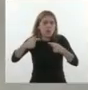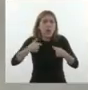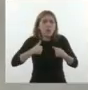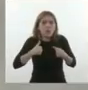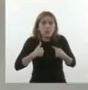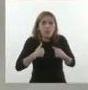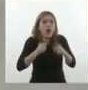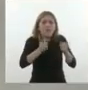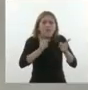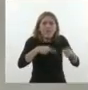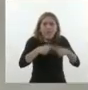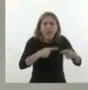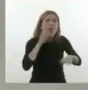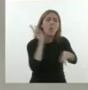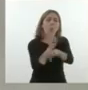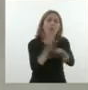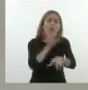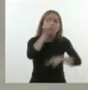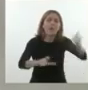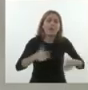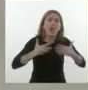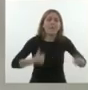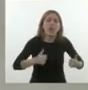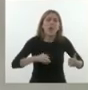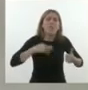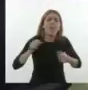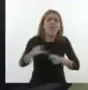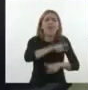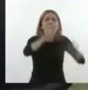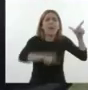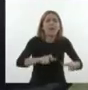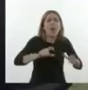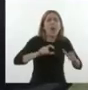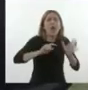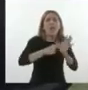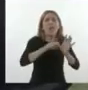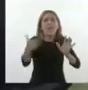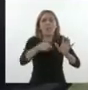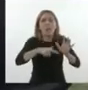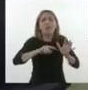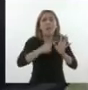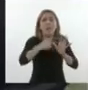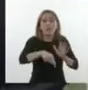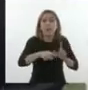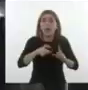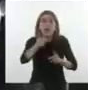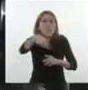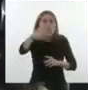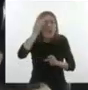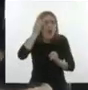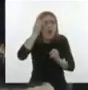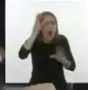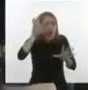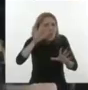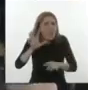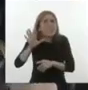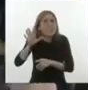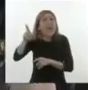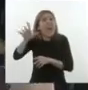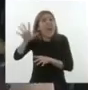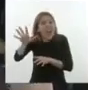la vida de los bonaerenses y los argentinos. Olvídense de que así van a provocar